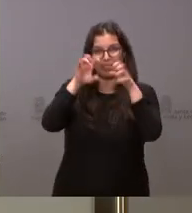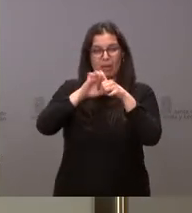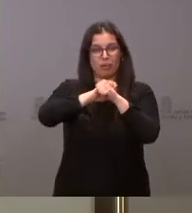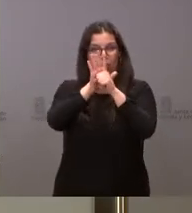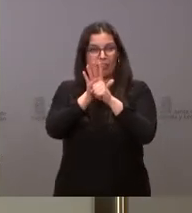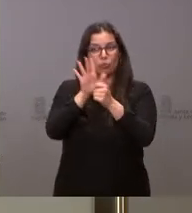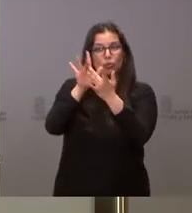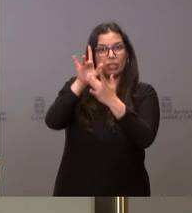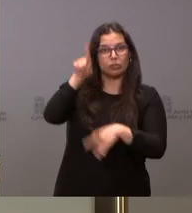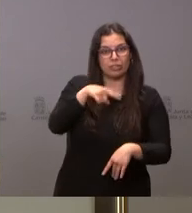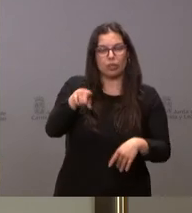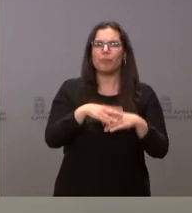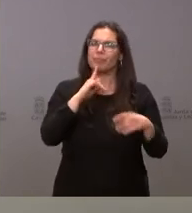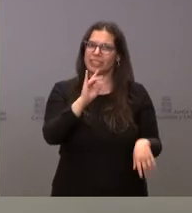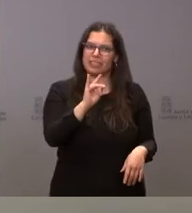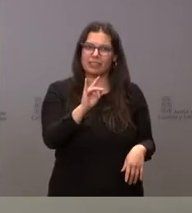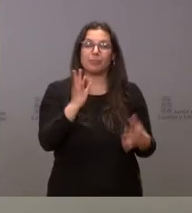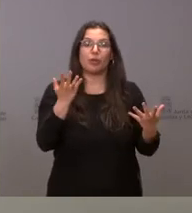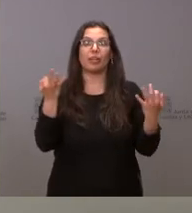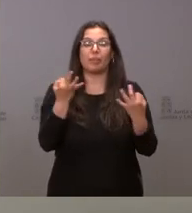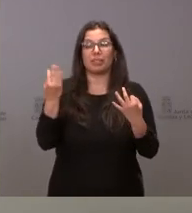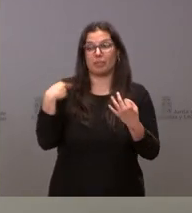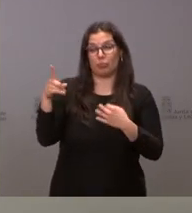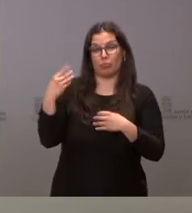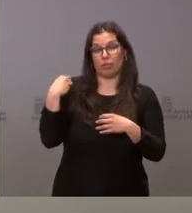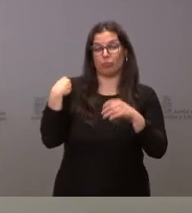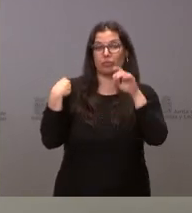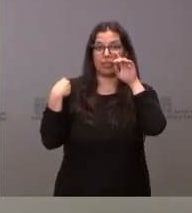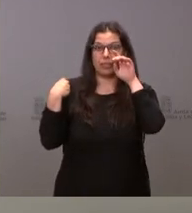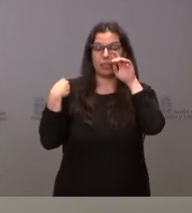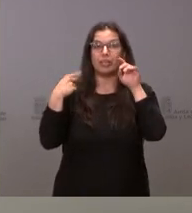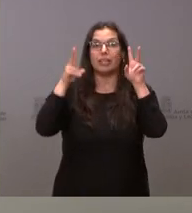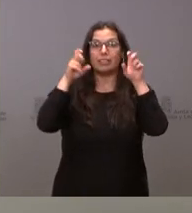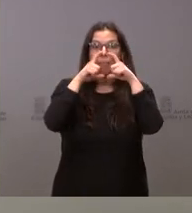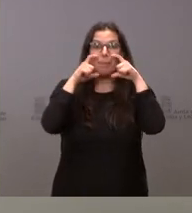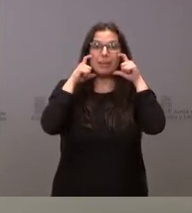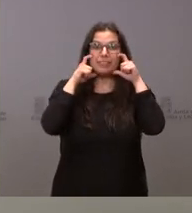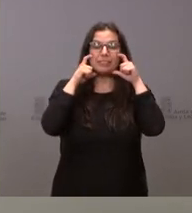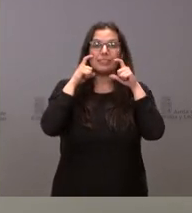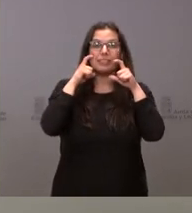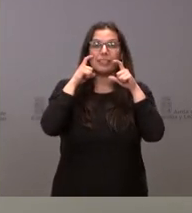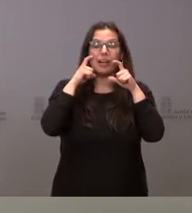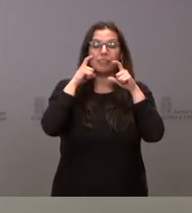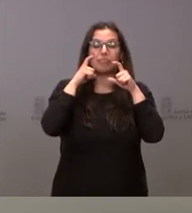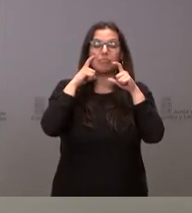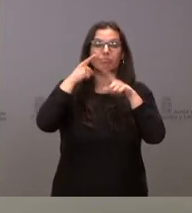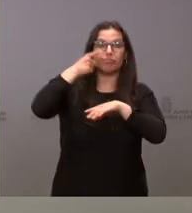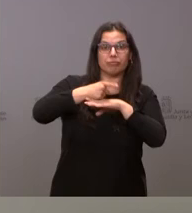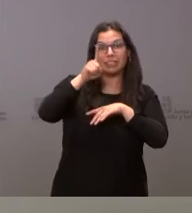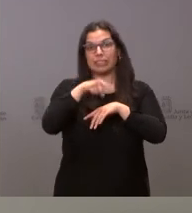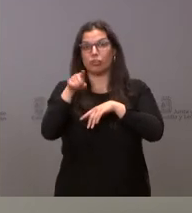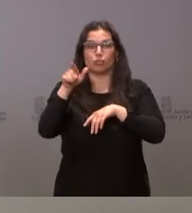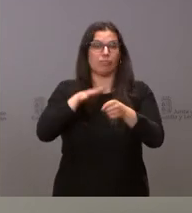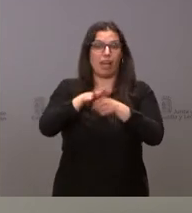con él. Gracias. Sí, lo que pasa es que la cuestión que usted planteaba sobre el uso de las mascarillas es una decisión de ámbito nacional